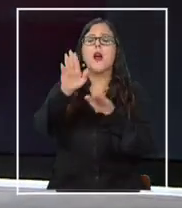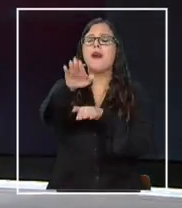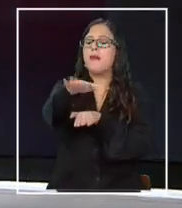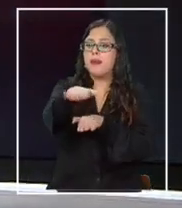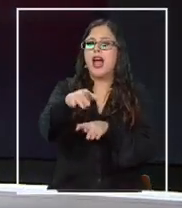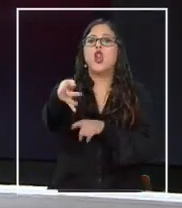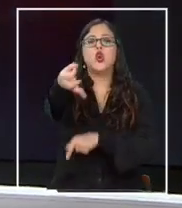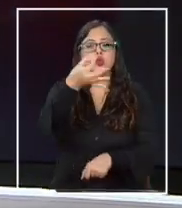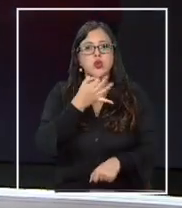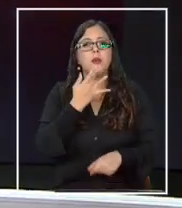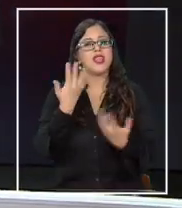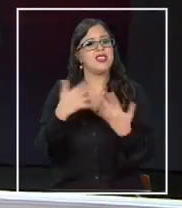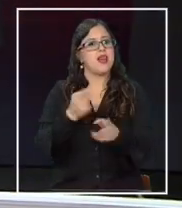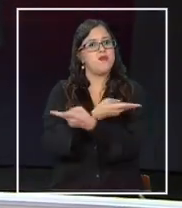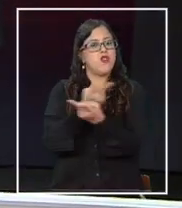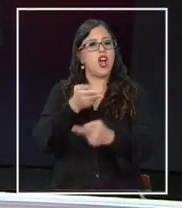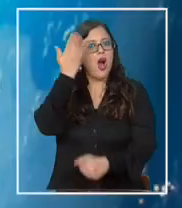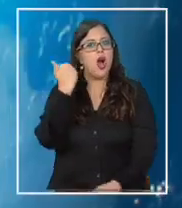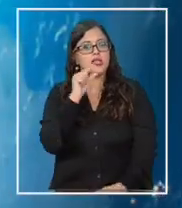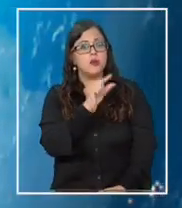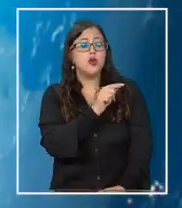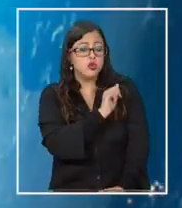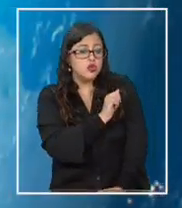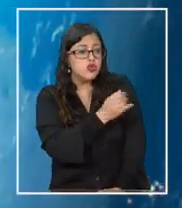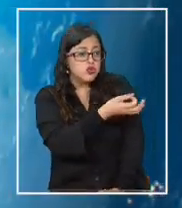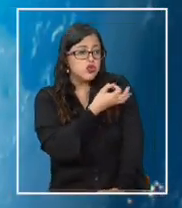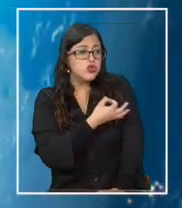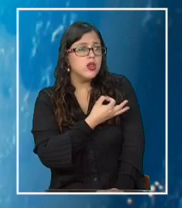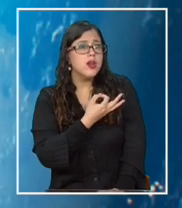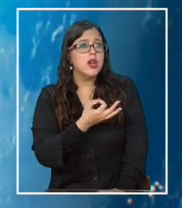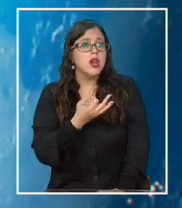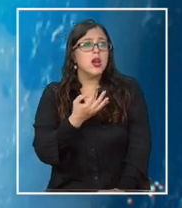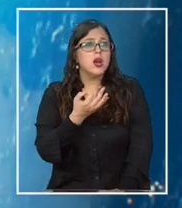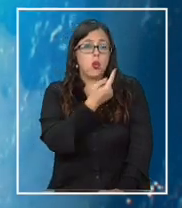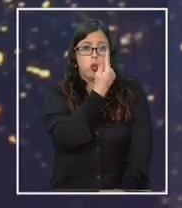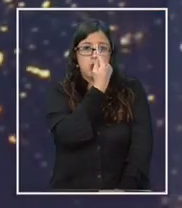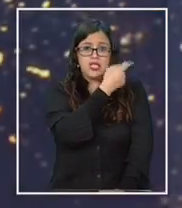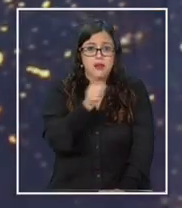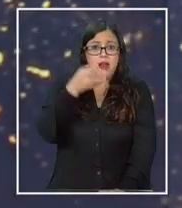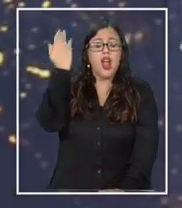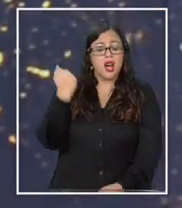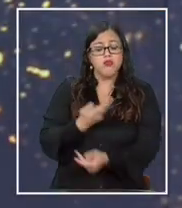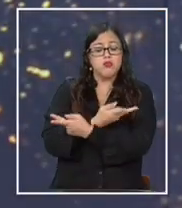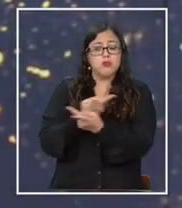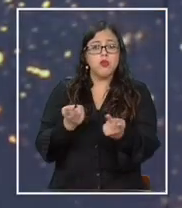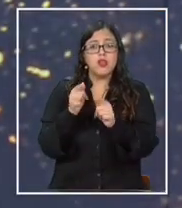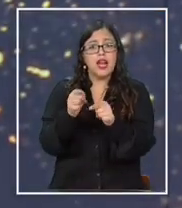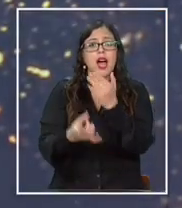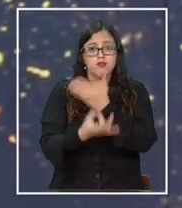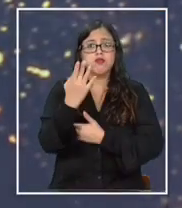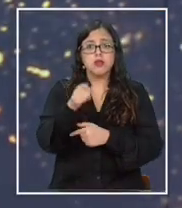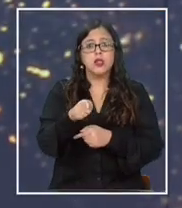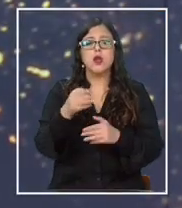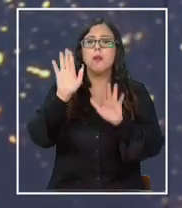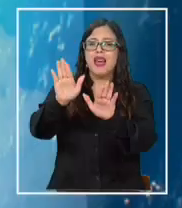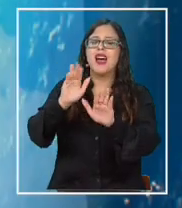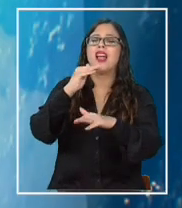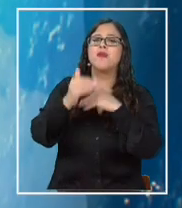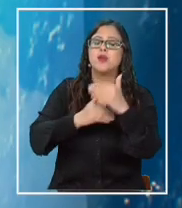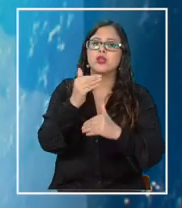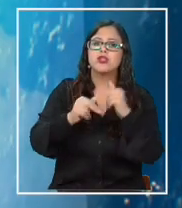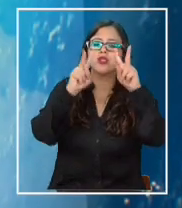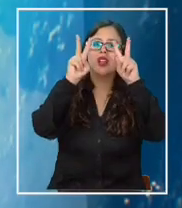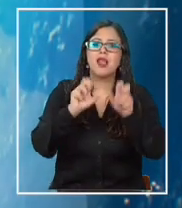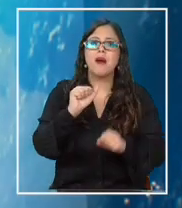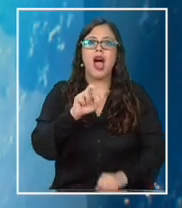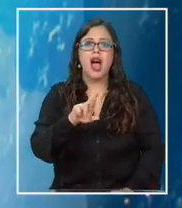señalas, porque además está publicado hace muy poco, ¿no? Sí, sí, sí. Creo que salió... semana. Hace una semana. Este proceso de degradación del